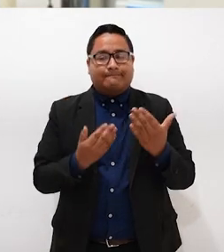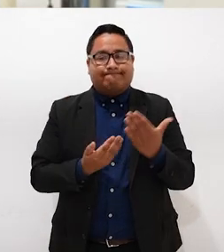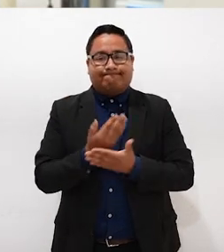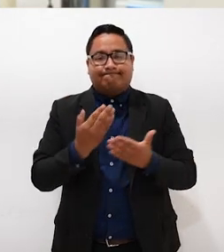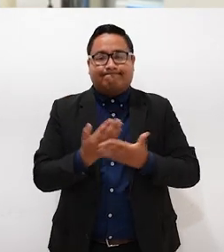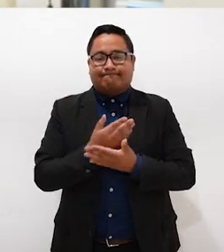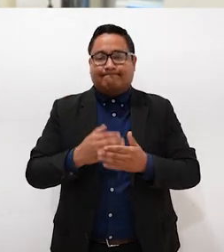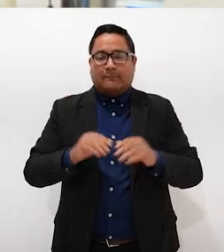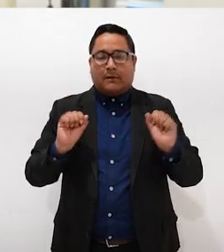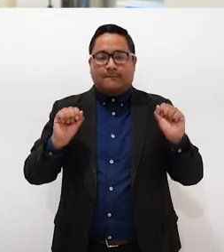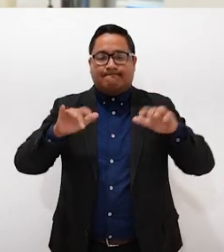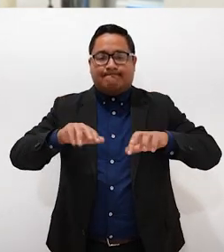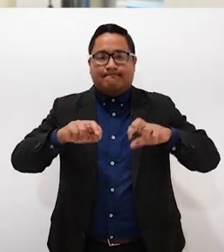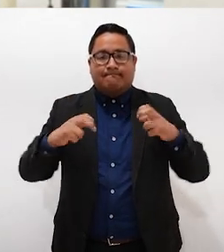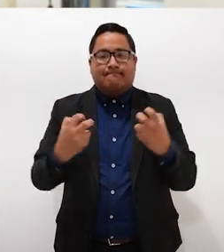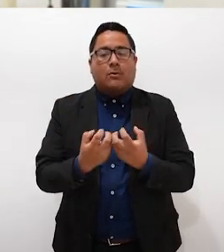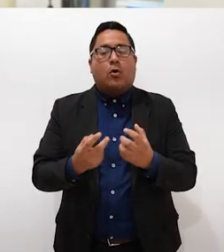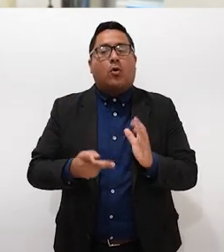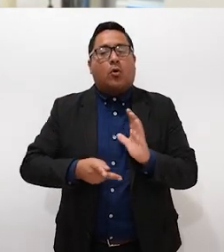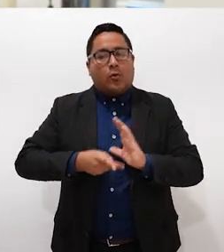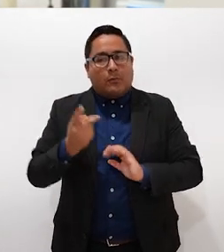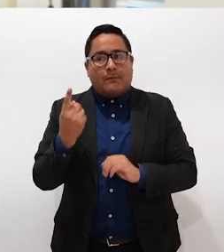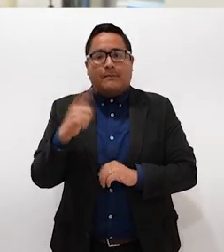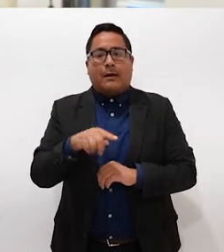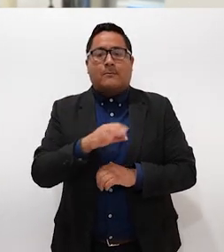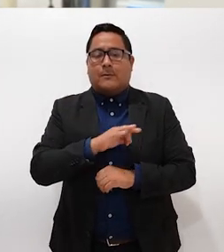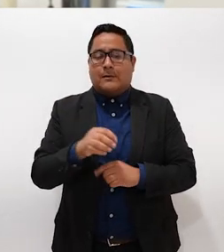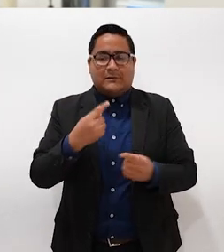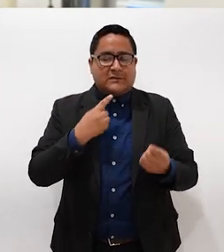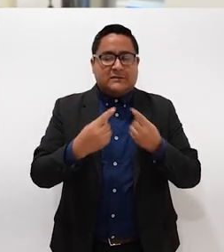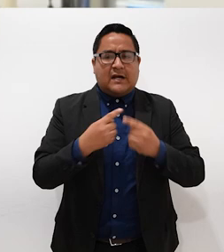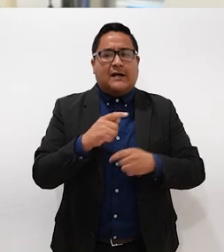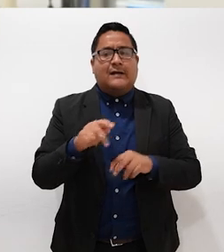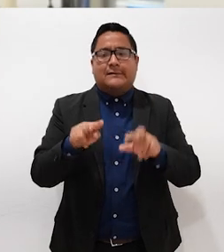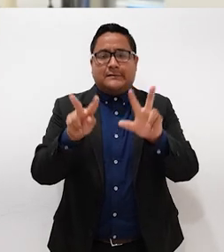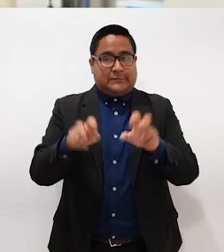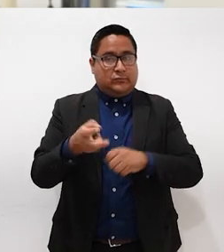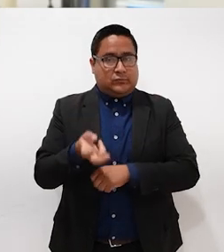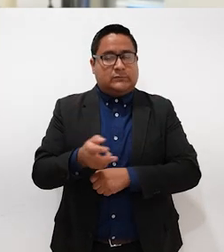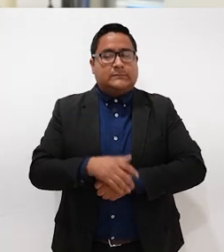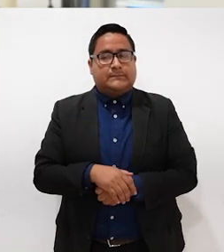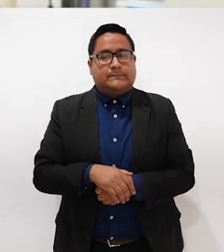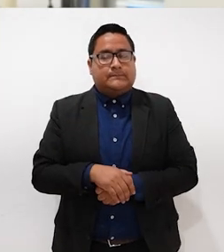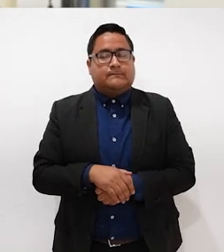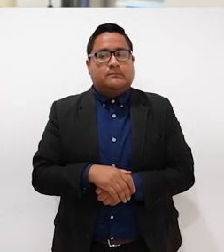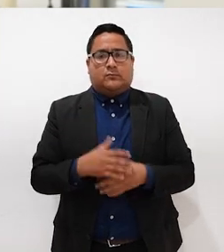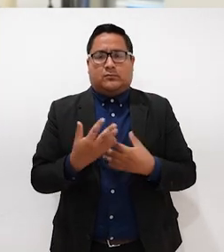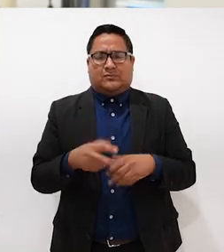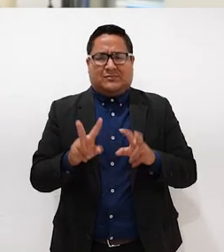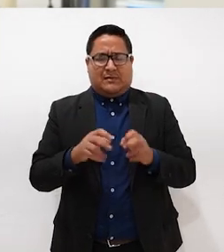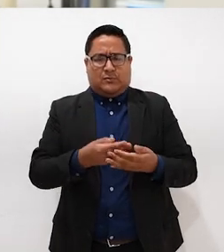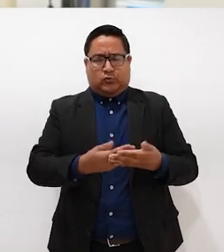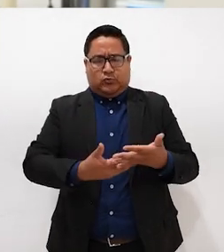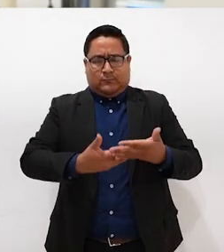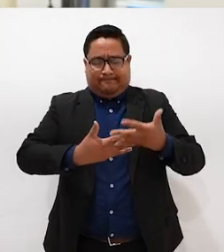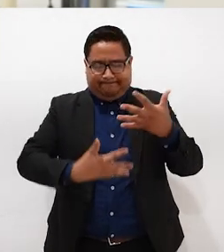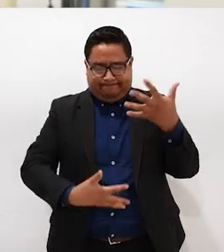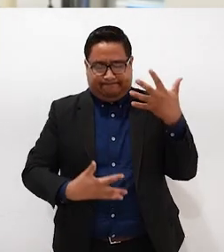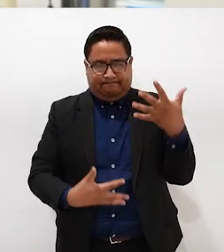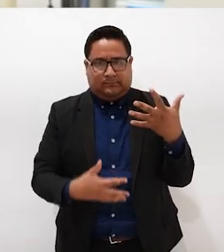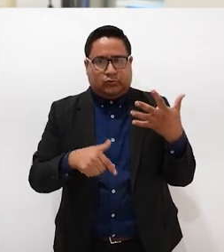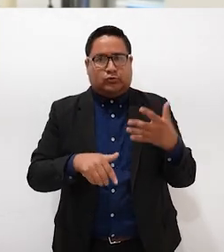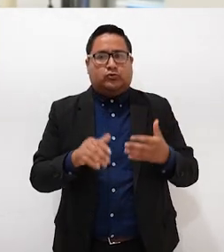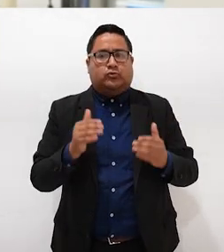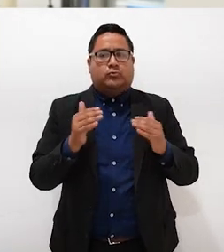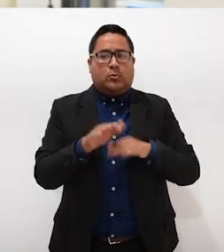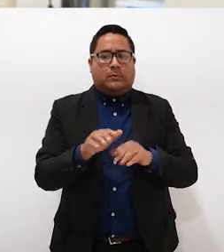reunimos de nueva cuenta para poder tratar este asunto y esos temas tan amplios de